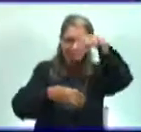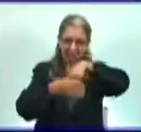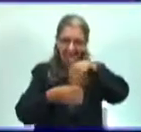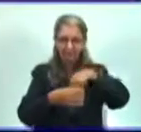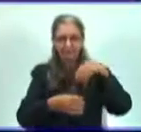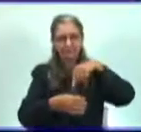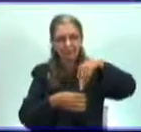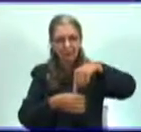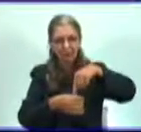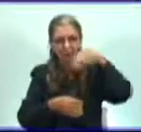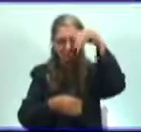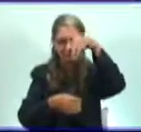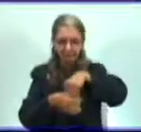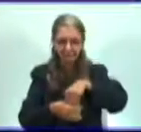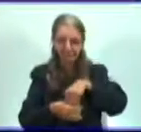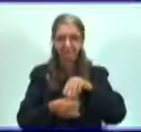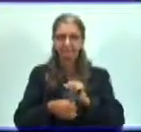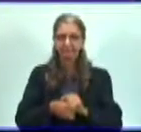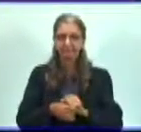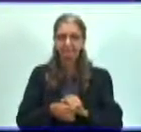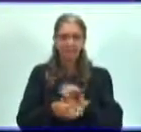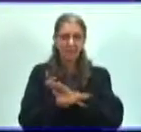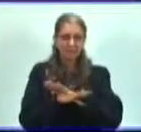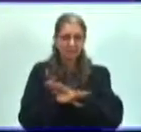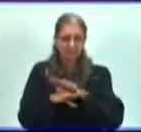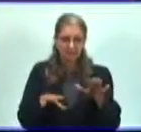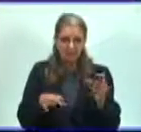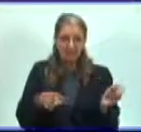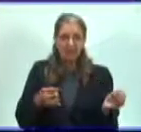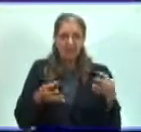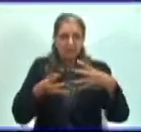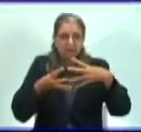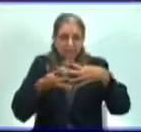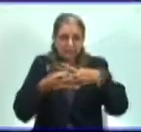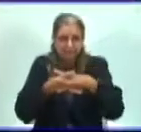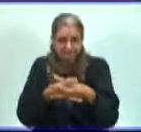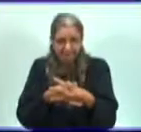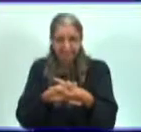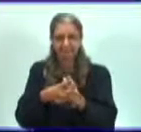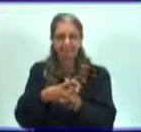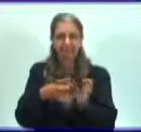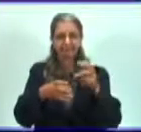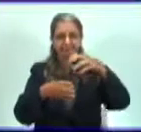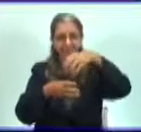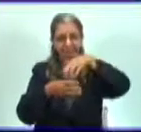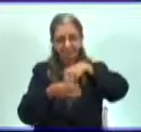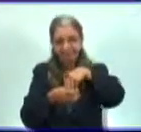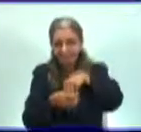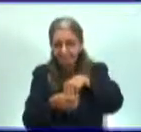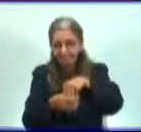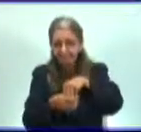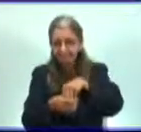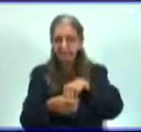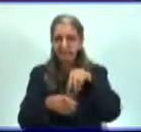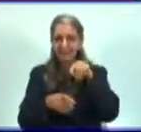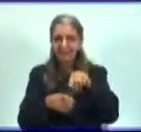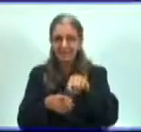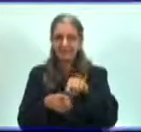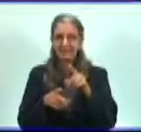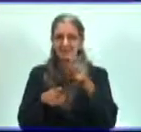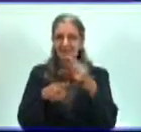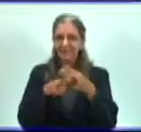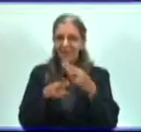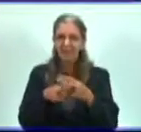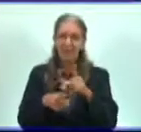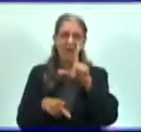las nuevas partículas virales que logran ensamblarse, se va a estar, entonces va a estar